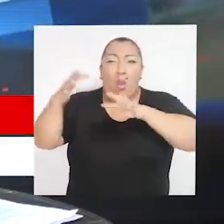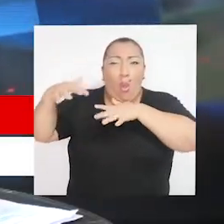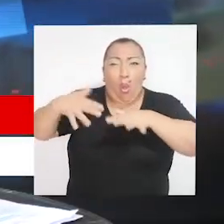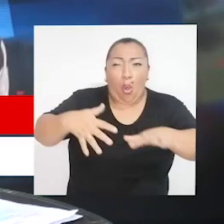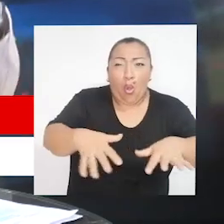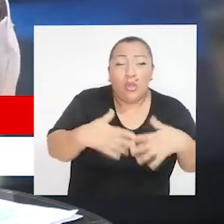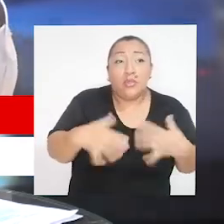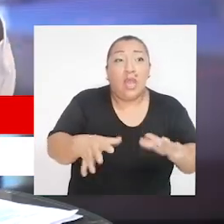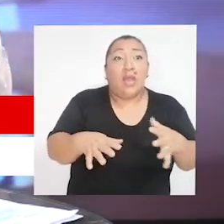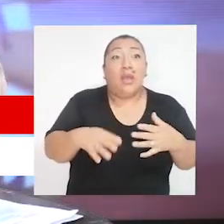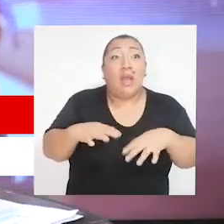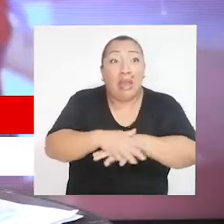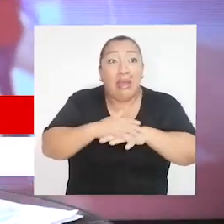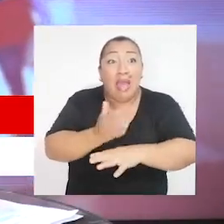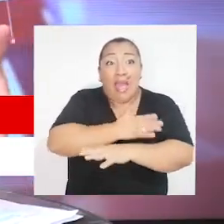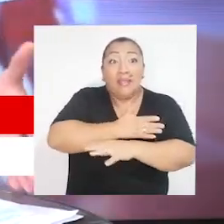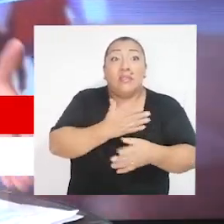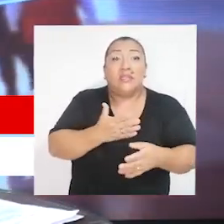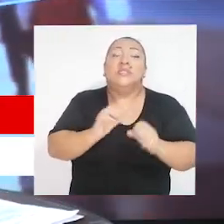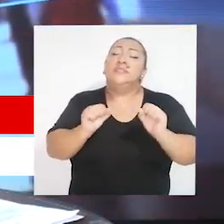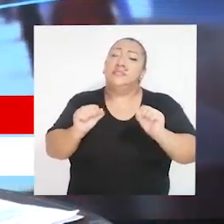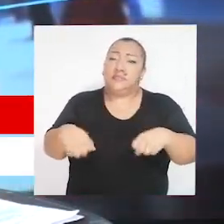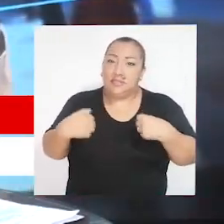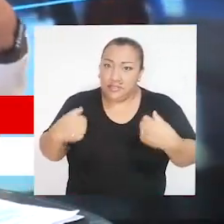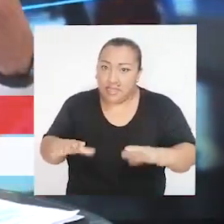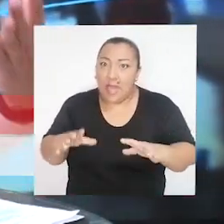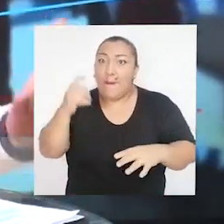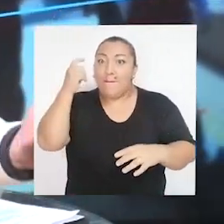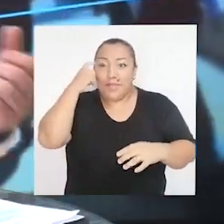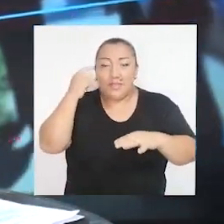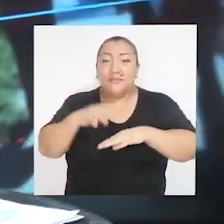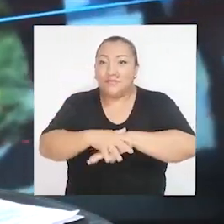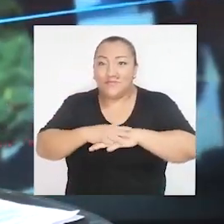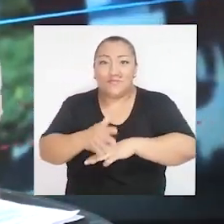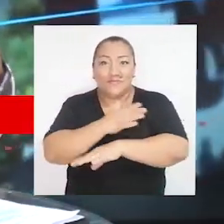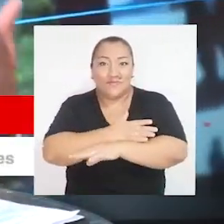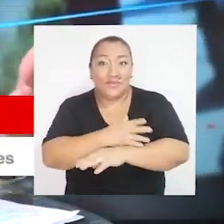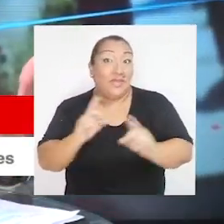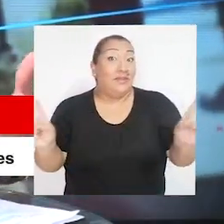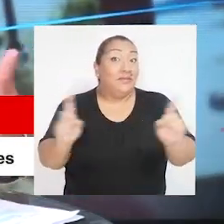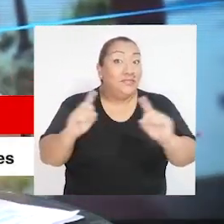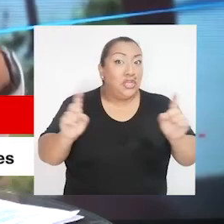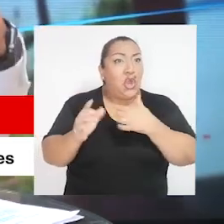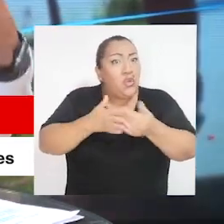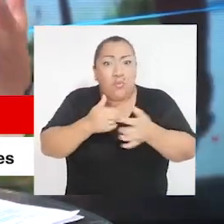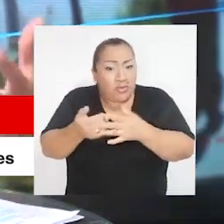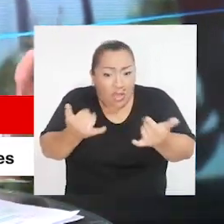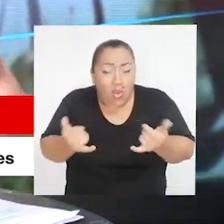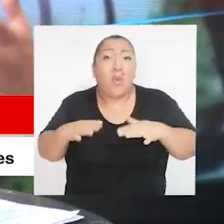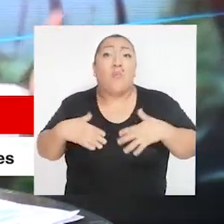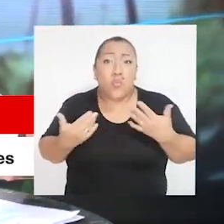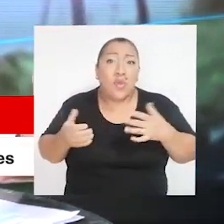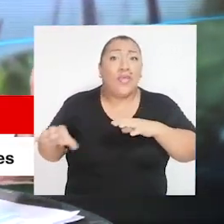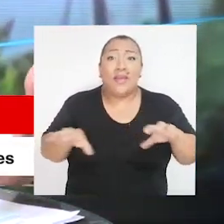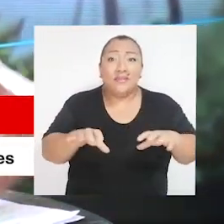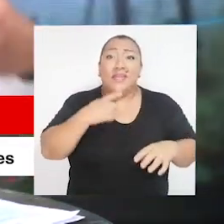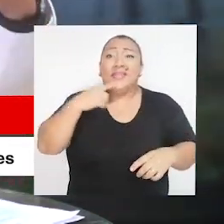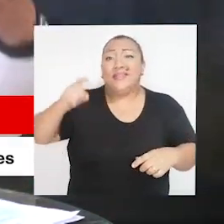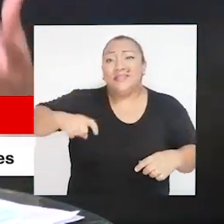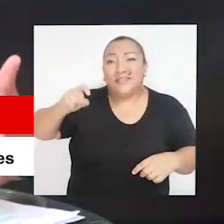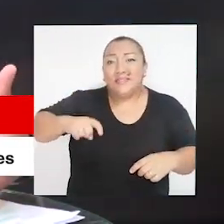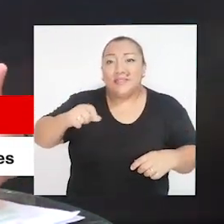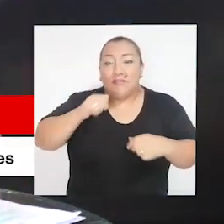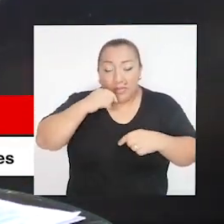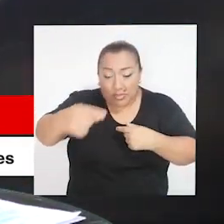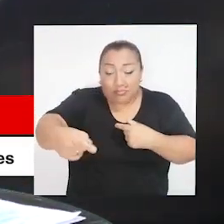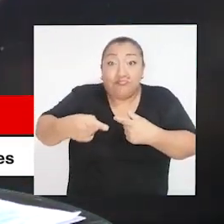importante que en la transferencia de gestión se haya verificado este tema, pero si no, más vale tarde que nunca. Es